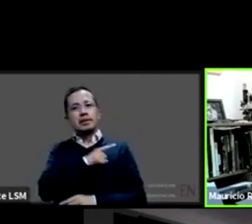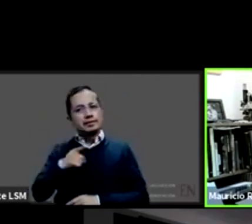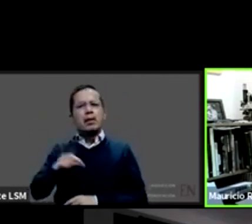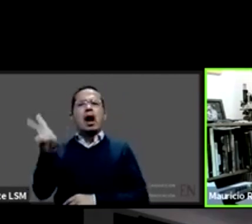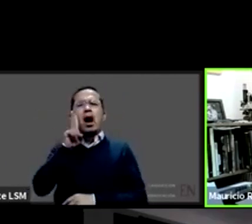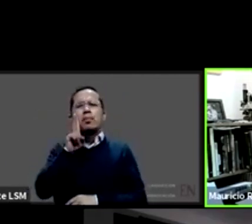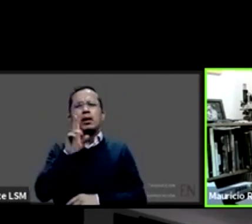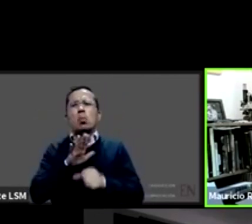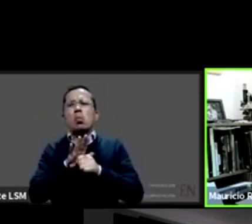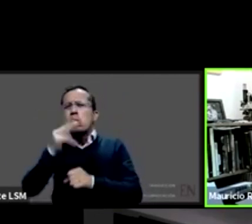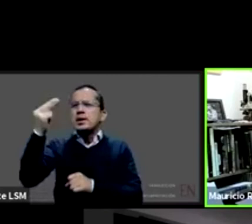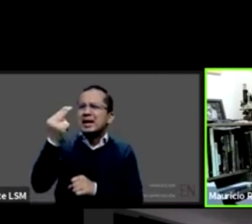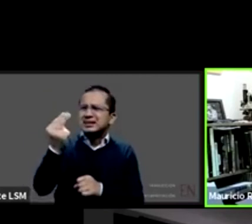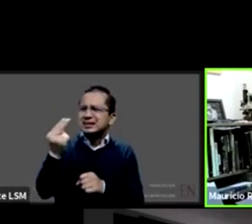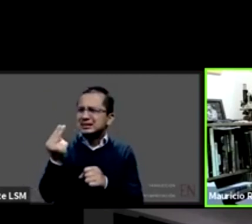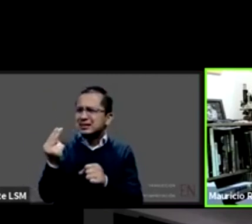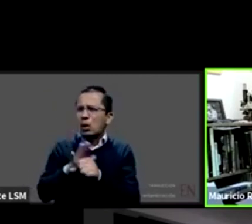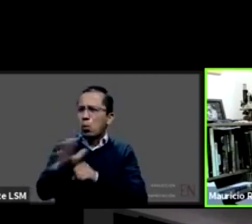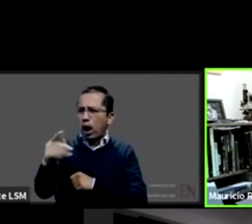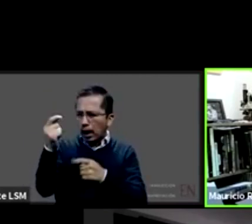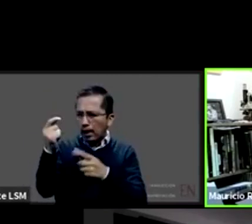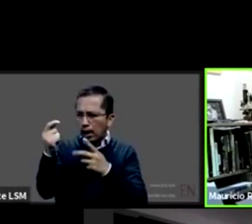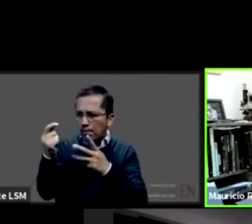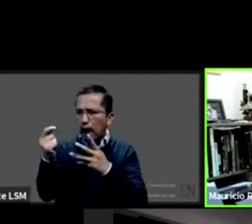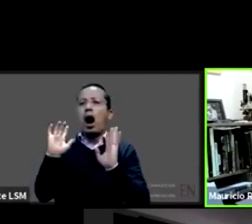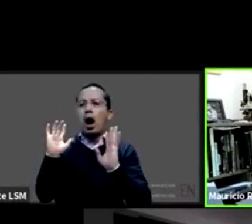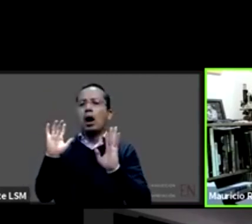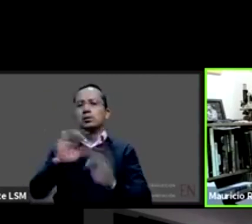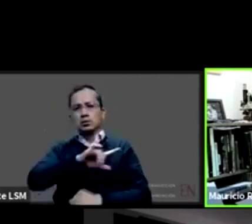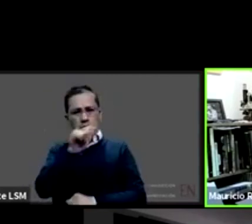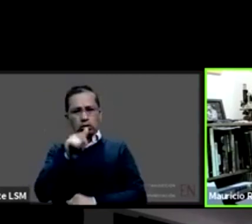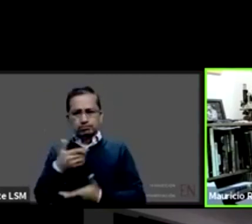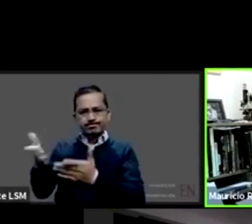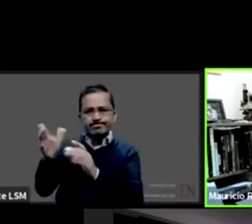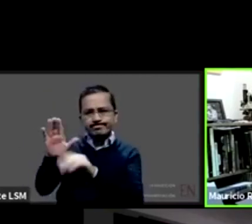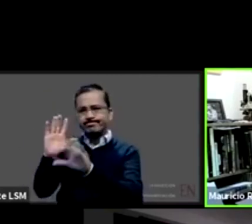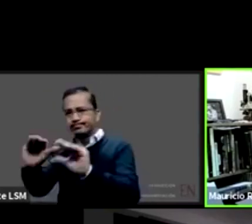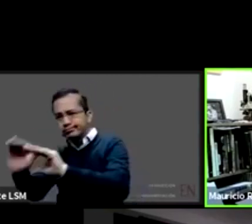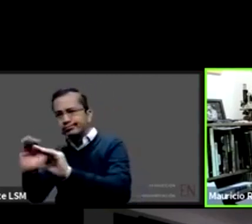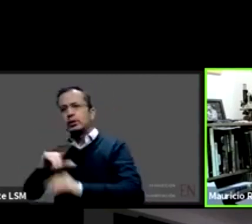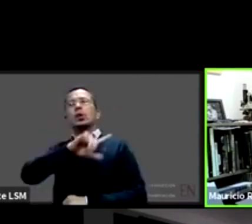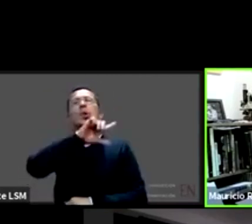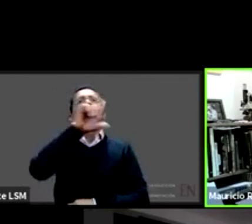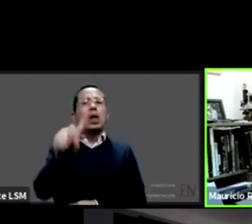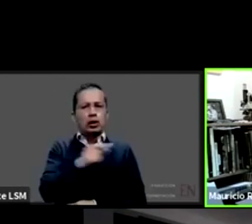y después evaluación supervisión ¿no? seguimientos retroalimentaciones